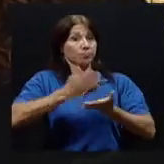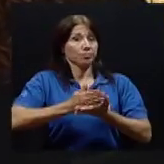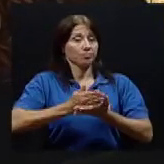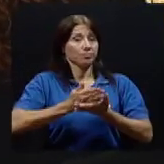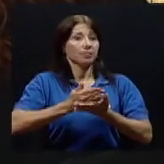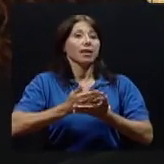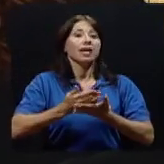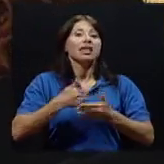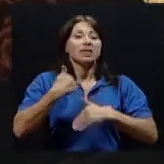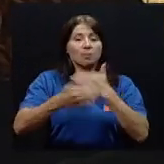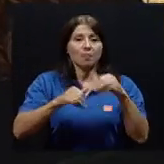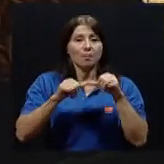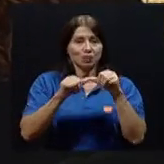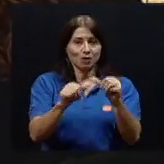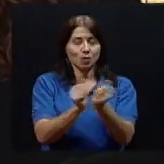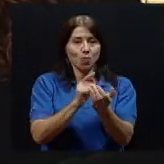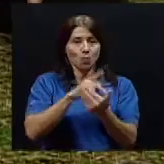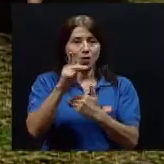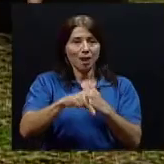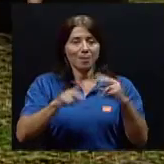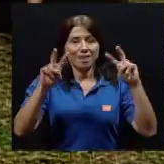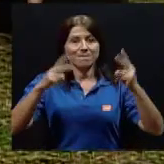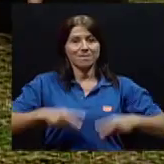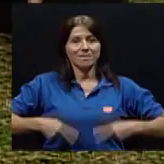continuar con nuestro programa Vivir Mejor.